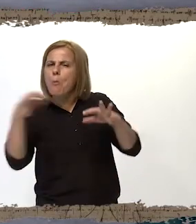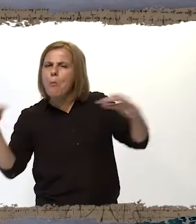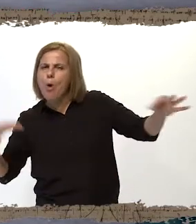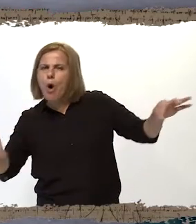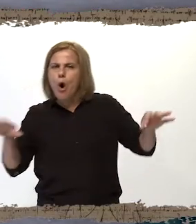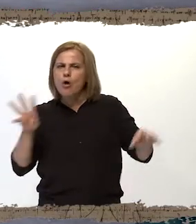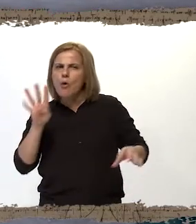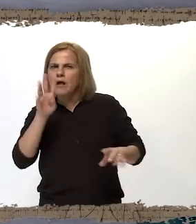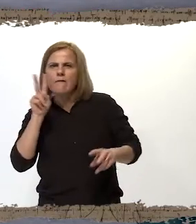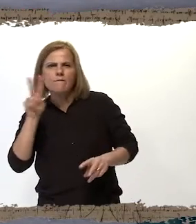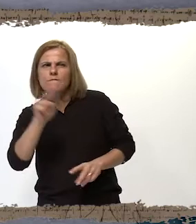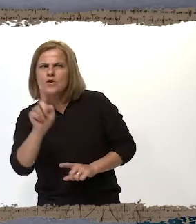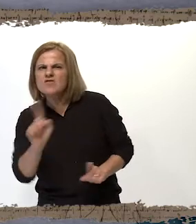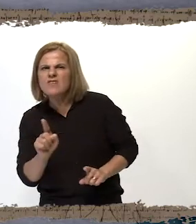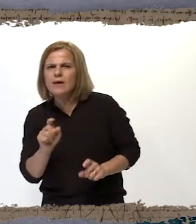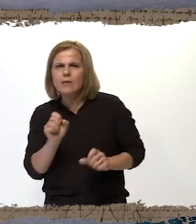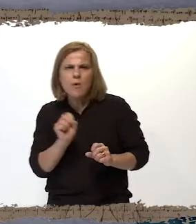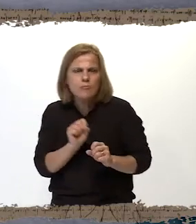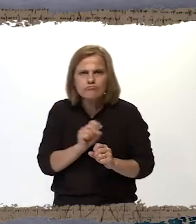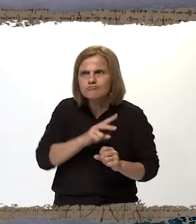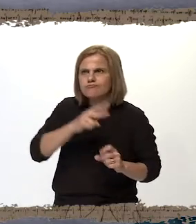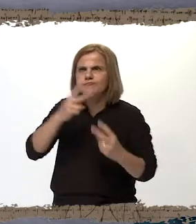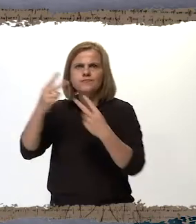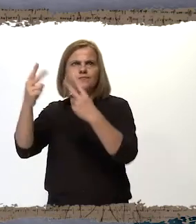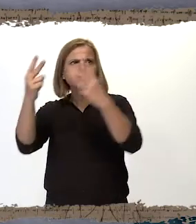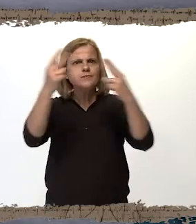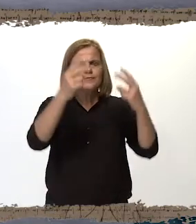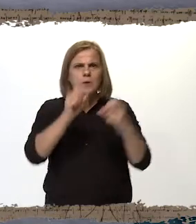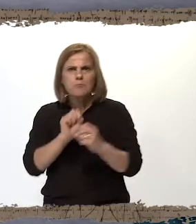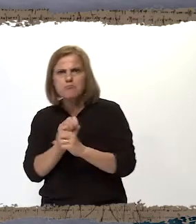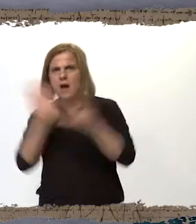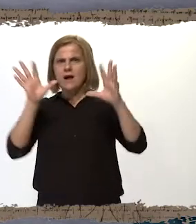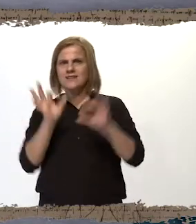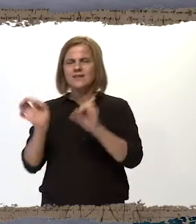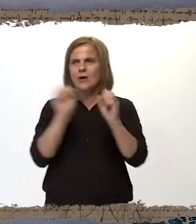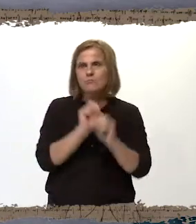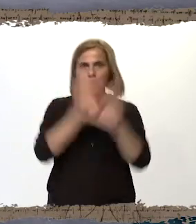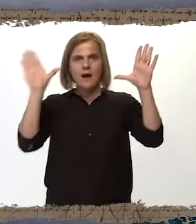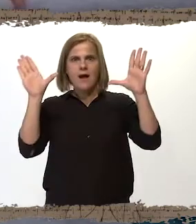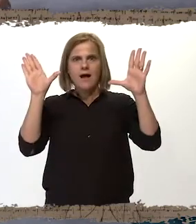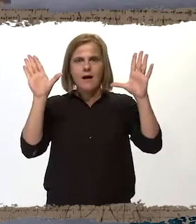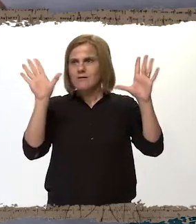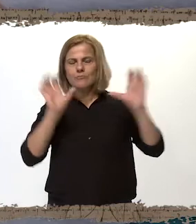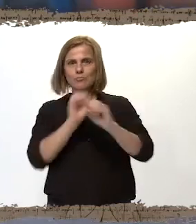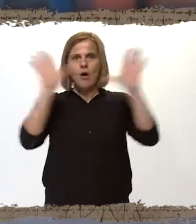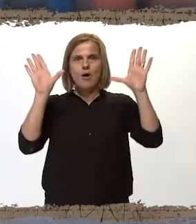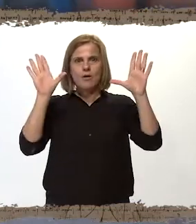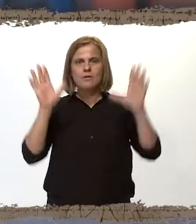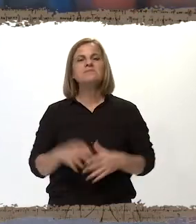tentáculos invisibles que me teletransportaría por todos lados. Imagínate llegar y aparecerte de la nada.